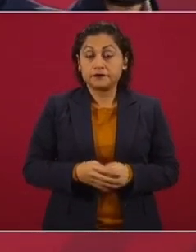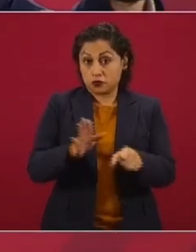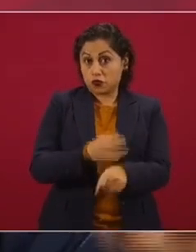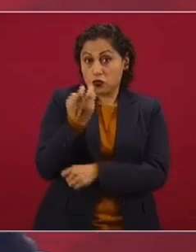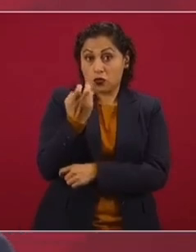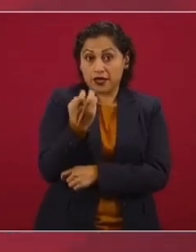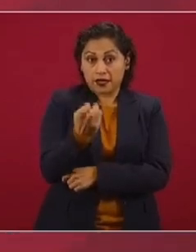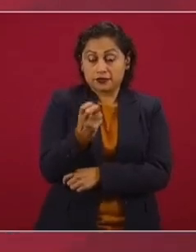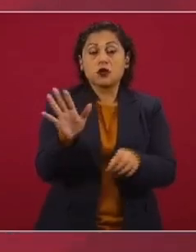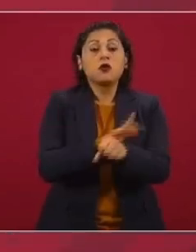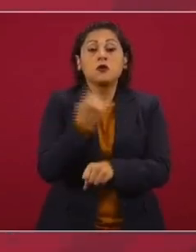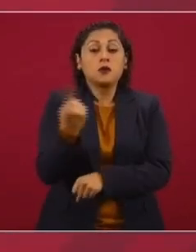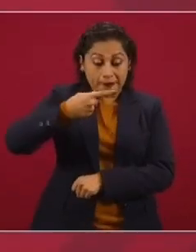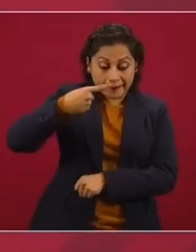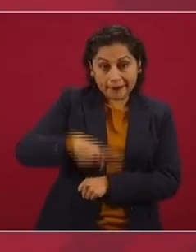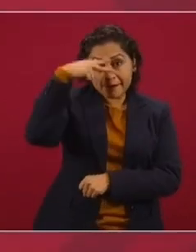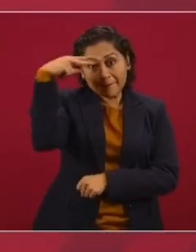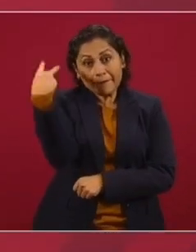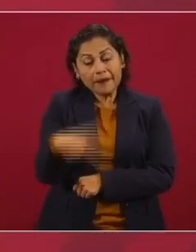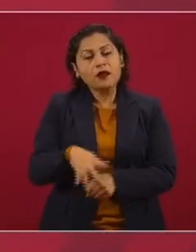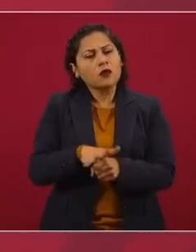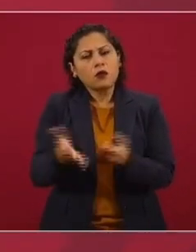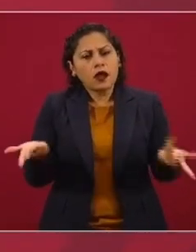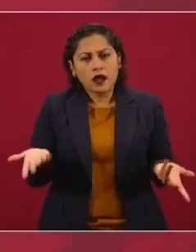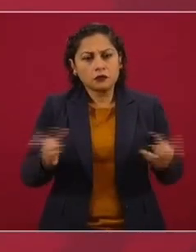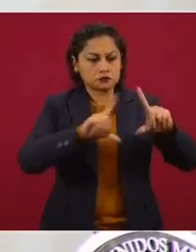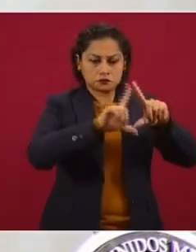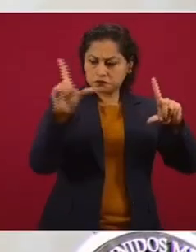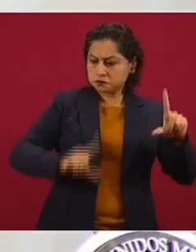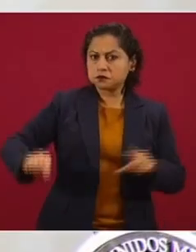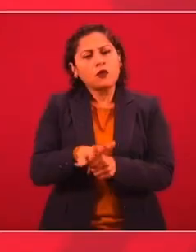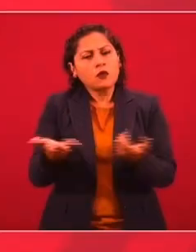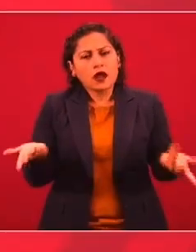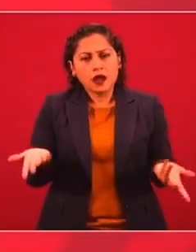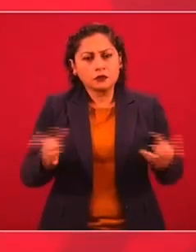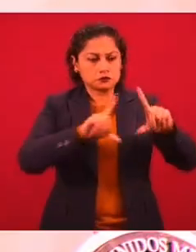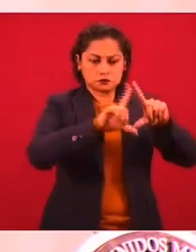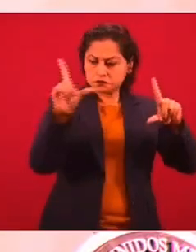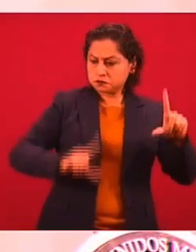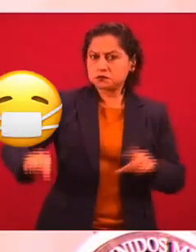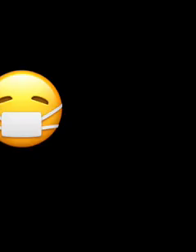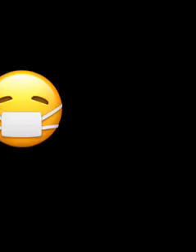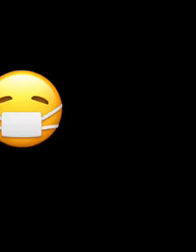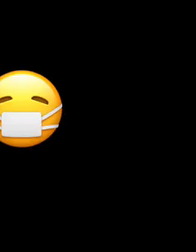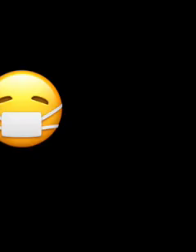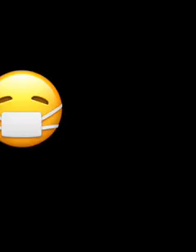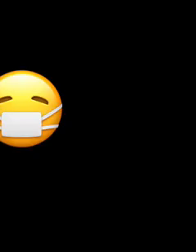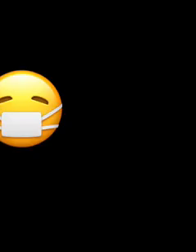Precisamente porque somos una república popular y federal. Popular y federal.